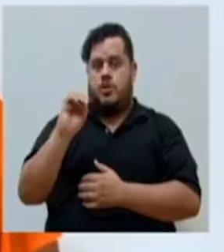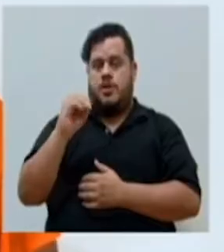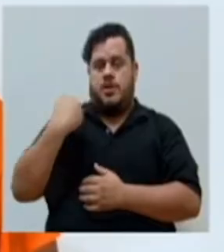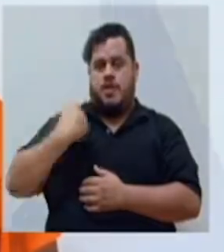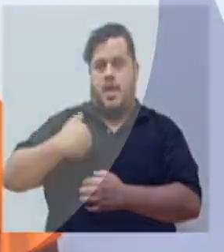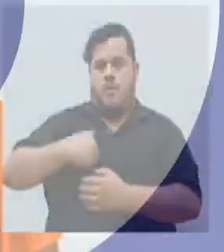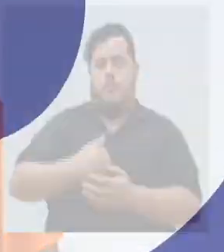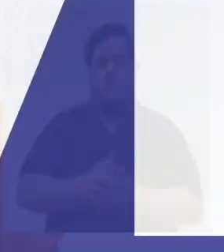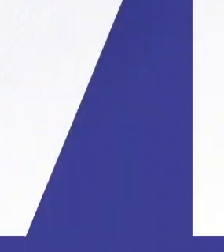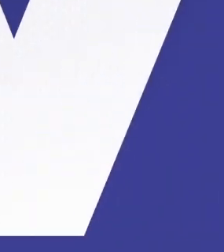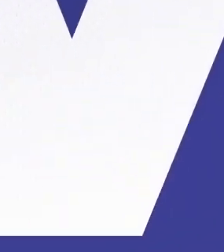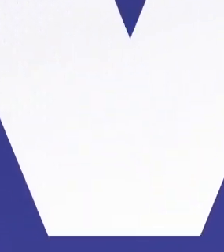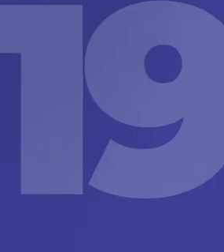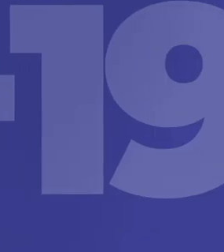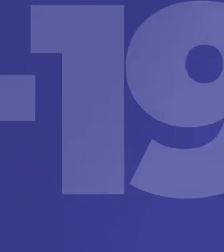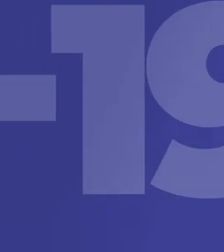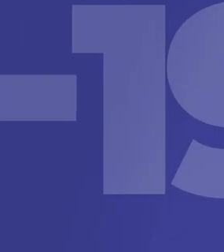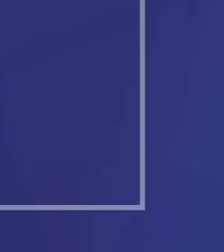hombres.